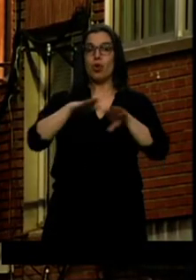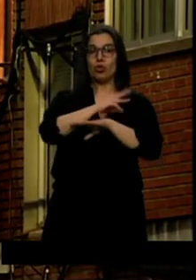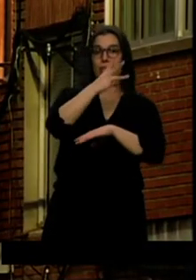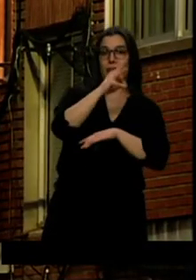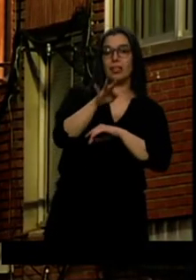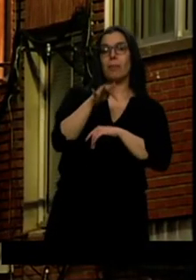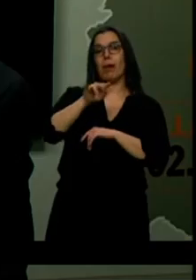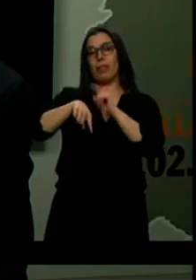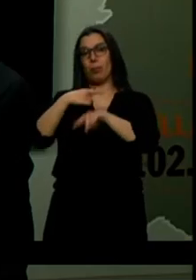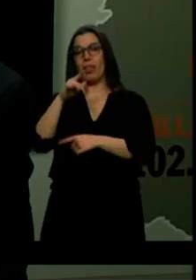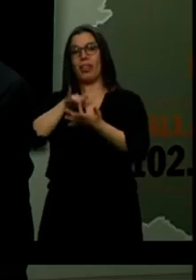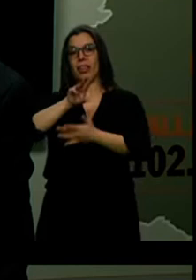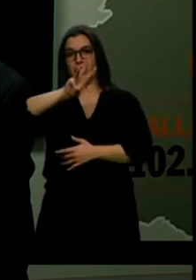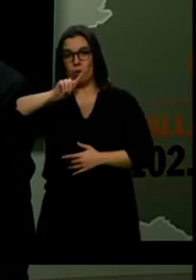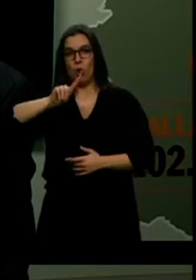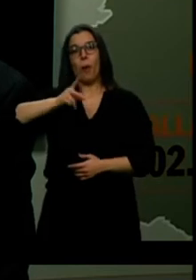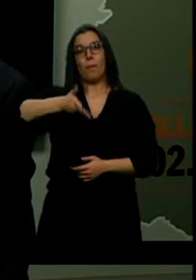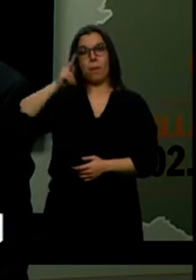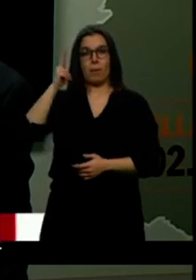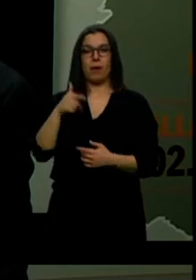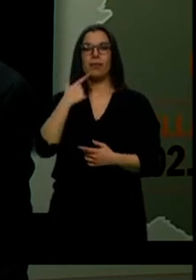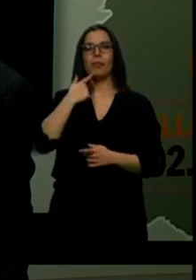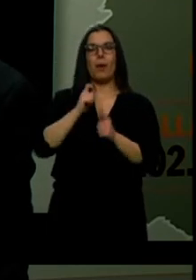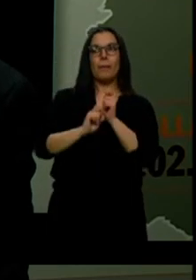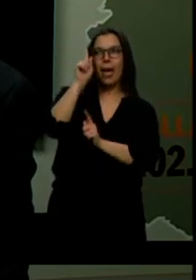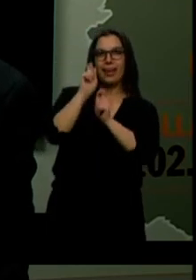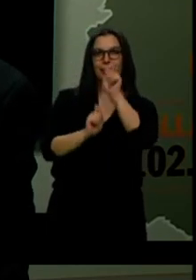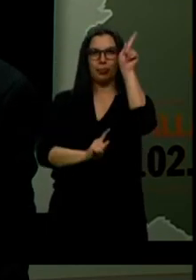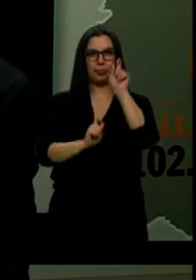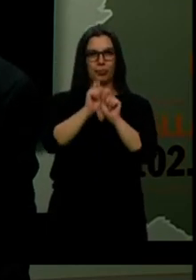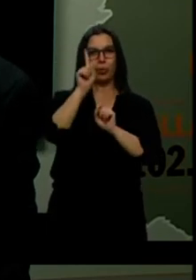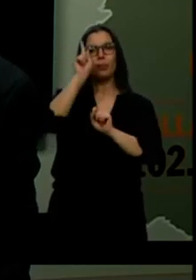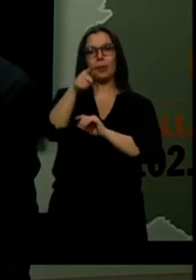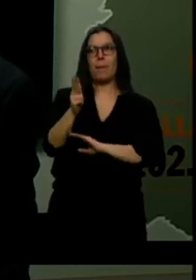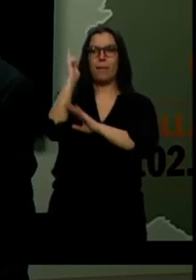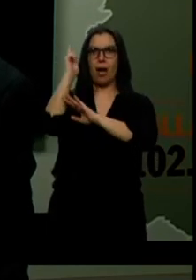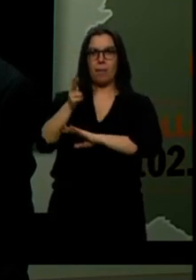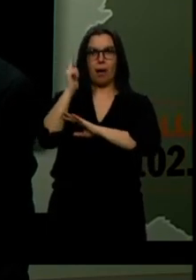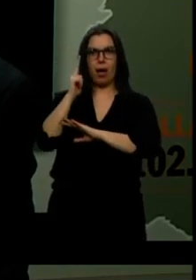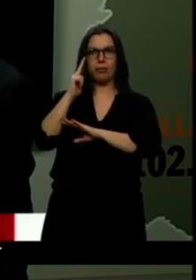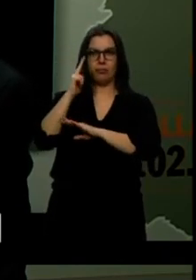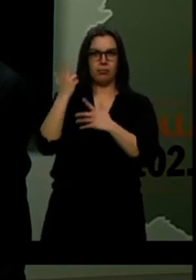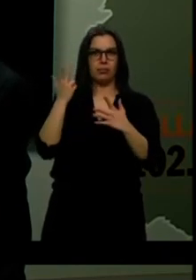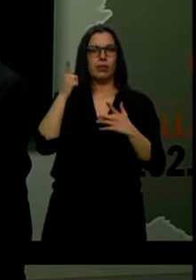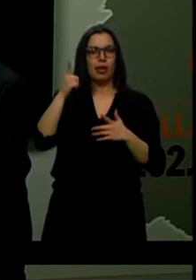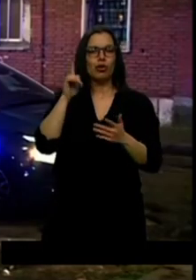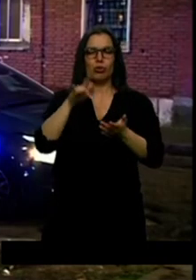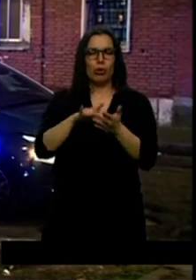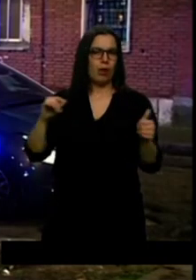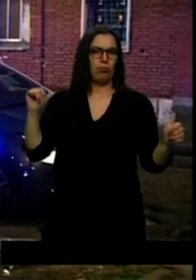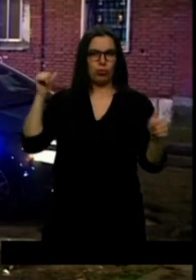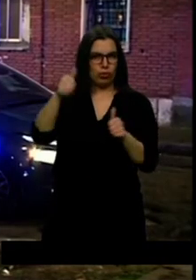Además de tirar petardos, alguien utiliza arma de fuego y dispara al aire. Esto ha sucedido, lleva sucediendo muchísimos años.